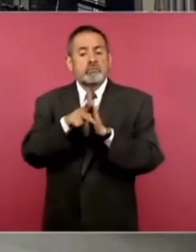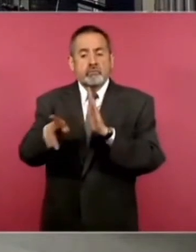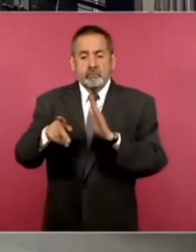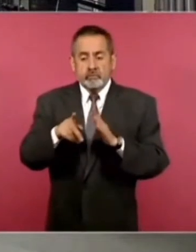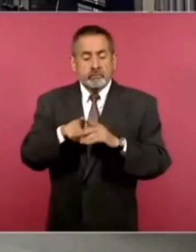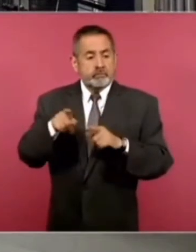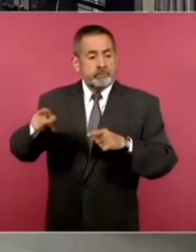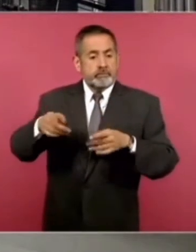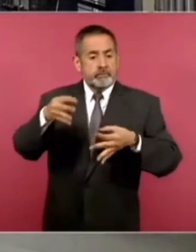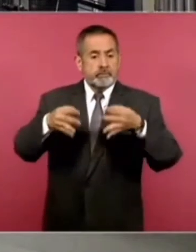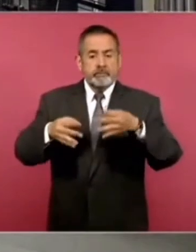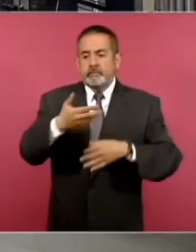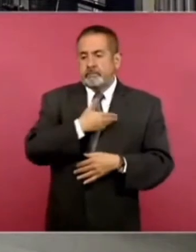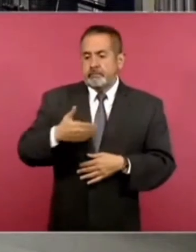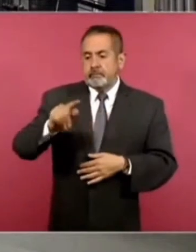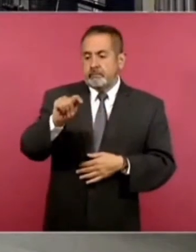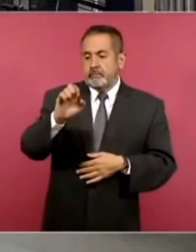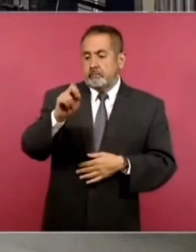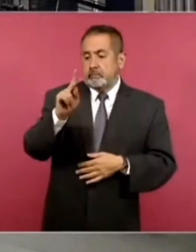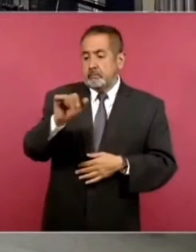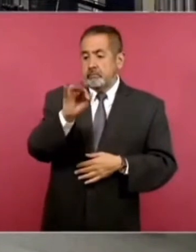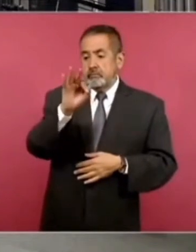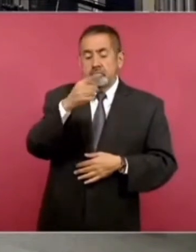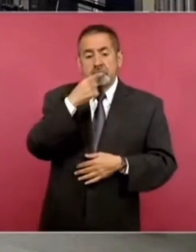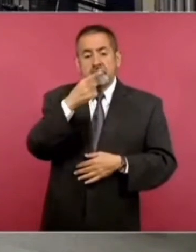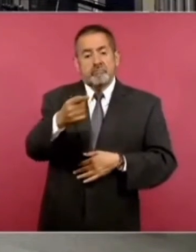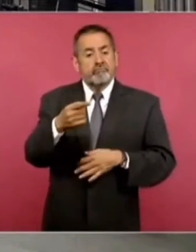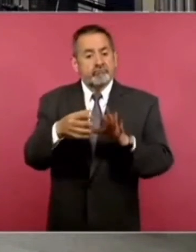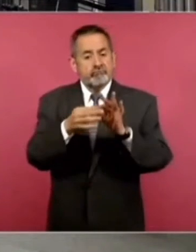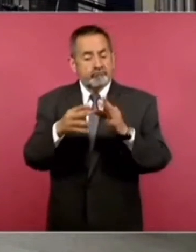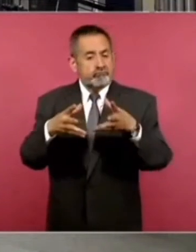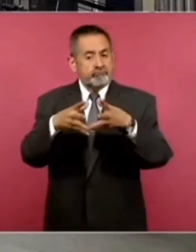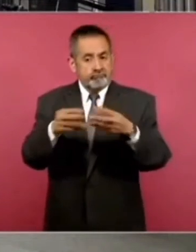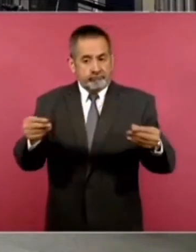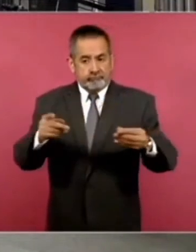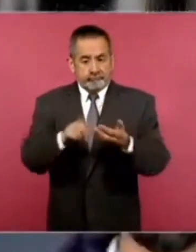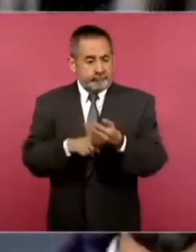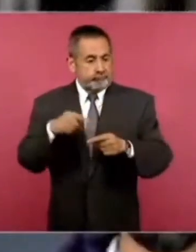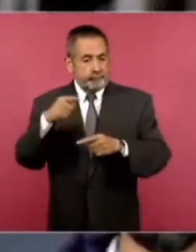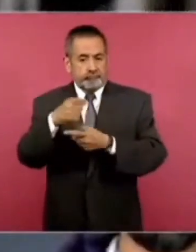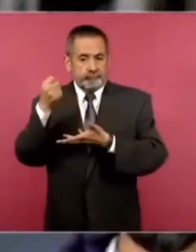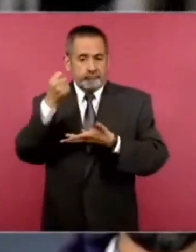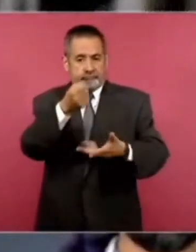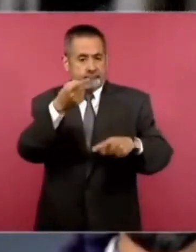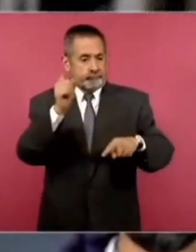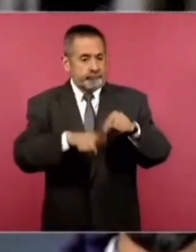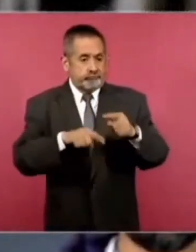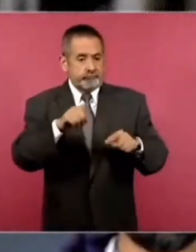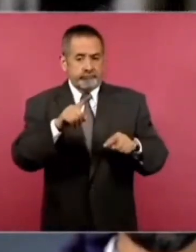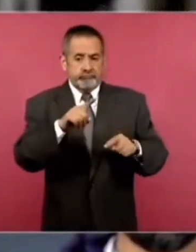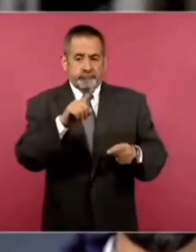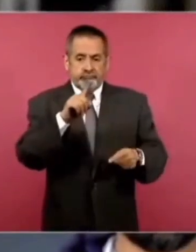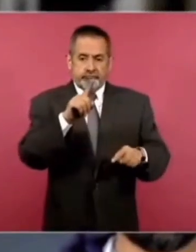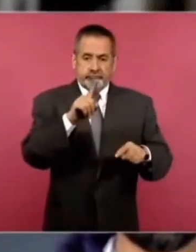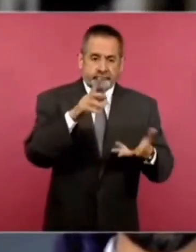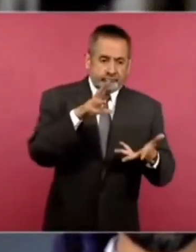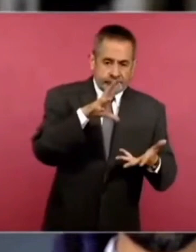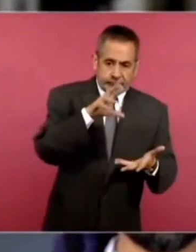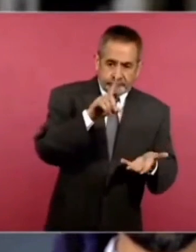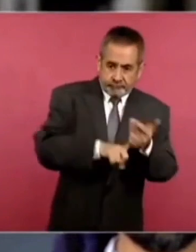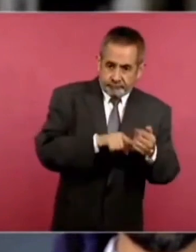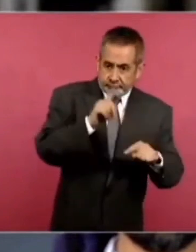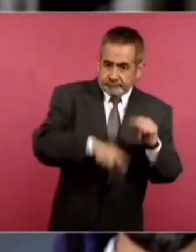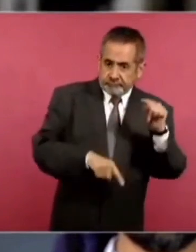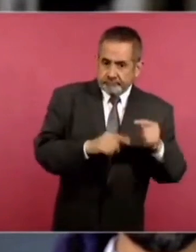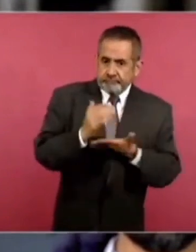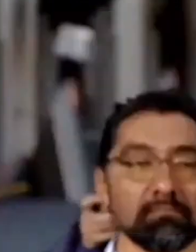presidente del Tribunal Electoral menciona que el desaparecer, pues uno de los fedicomisos del Poder Judicial donde ellos participan, pues podría